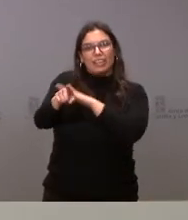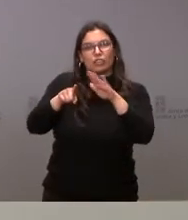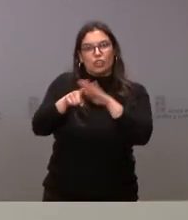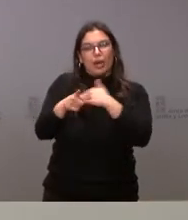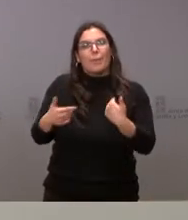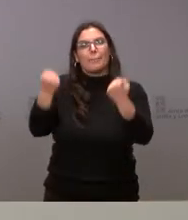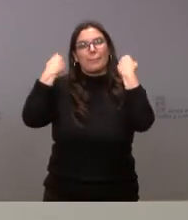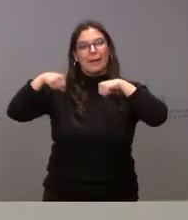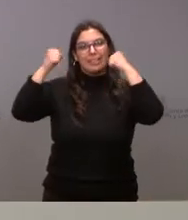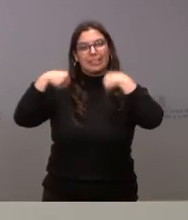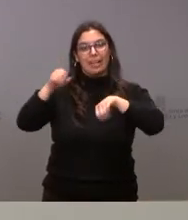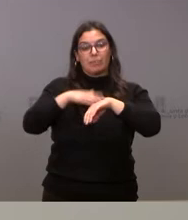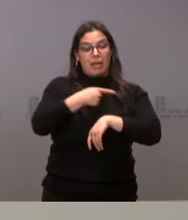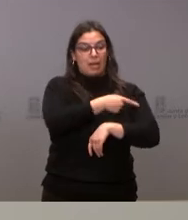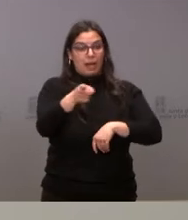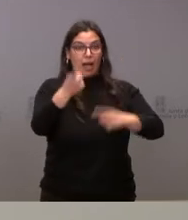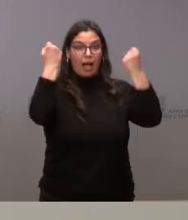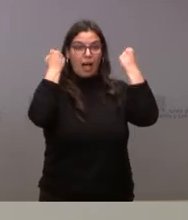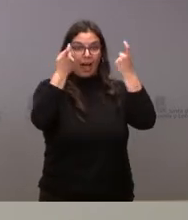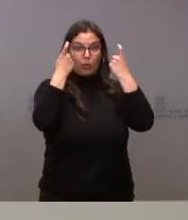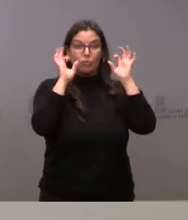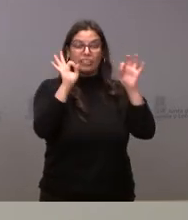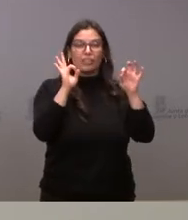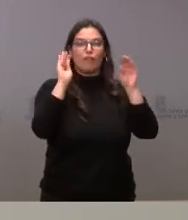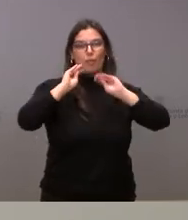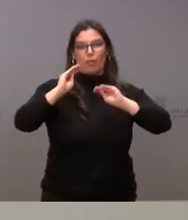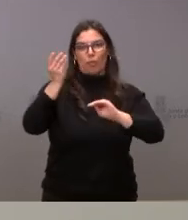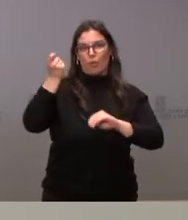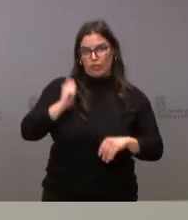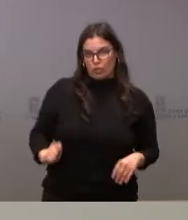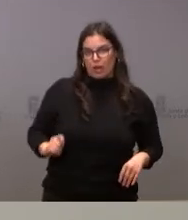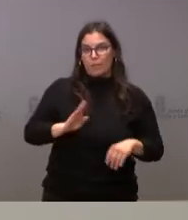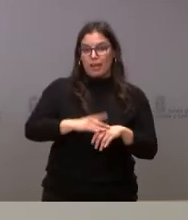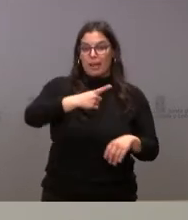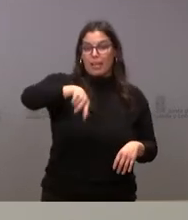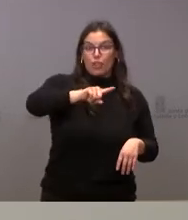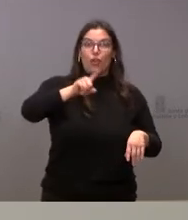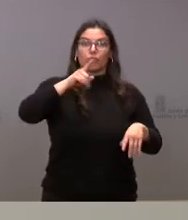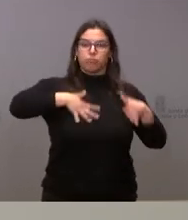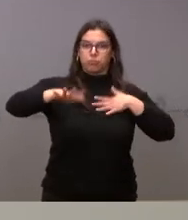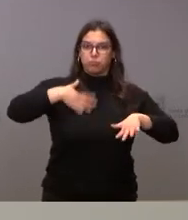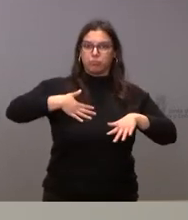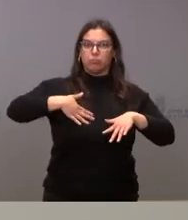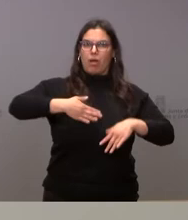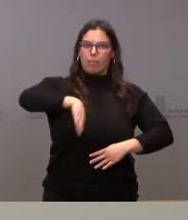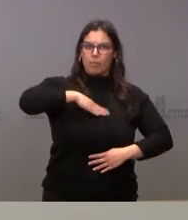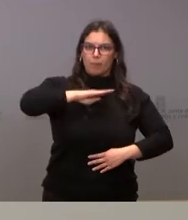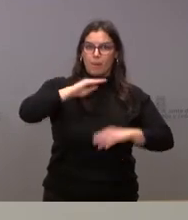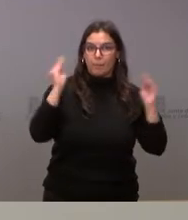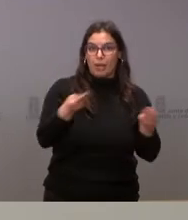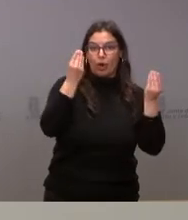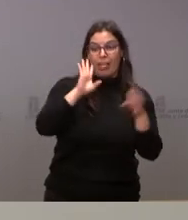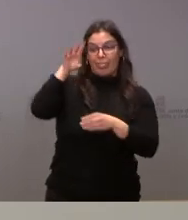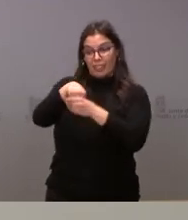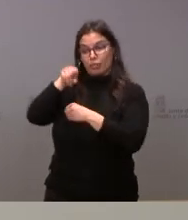prácticas de alumnos en formación profesional. Por tanto, que mejore su formación y cualificación, que hagan allí prácticas, por